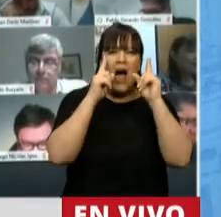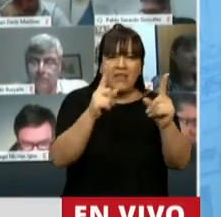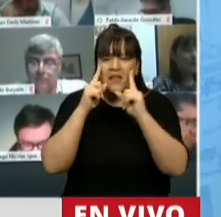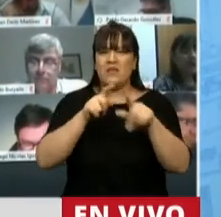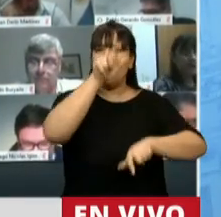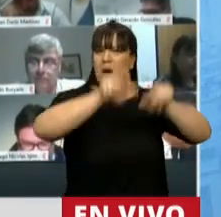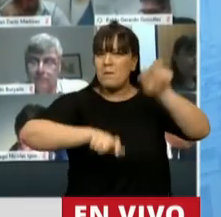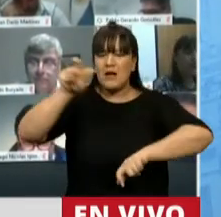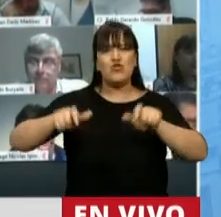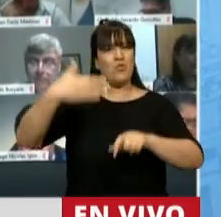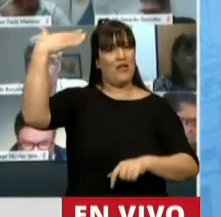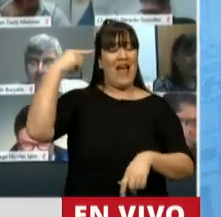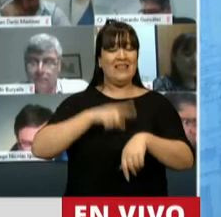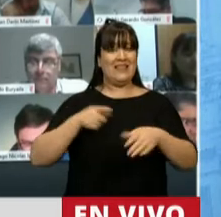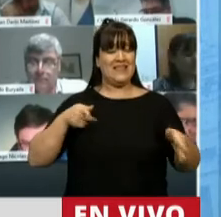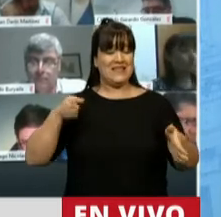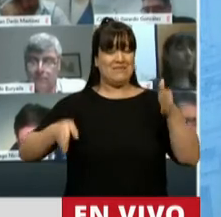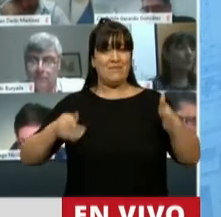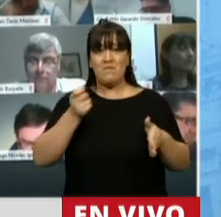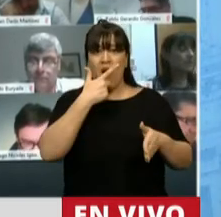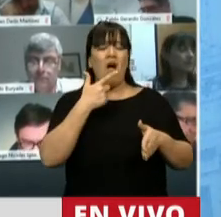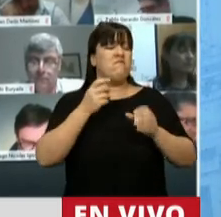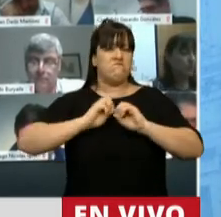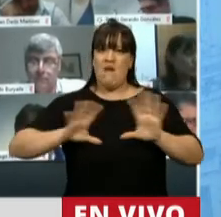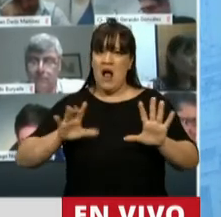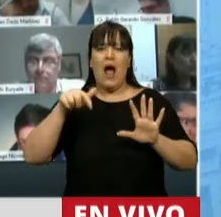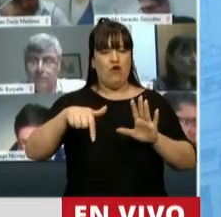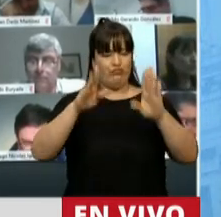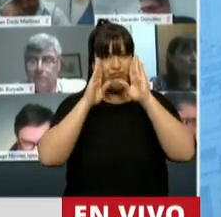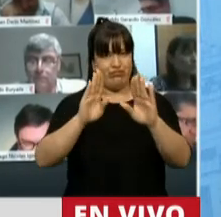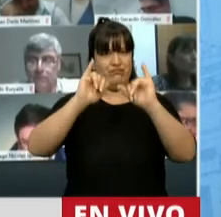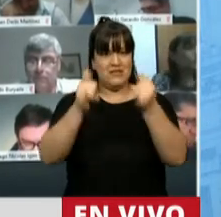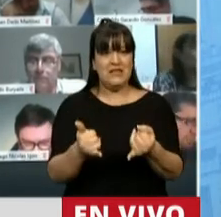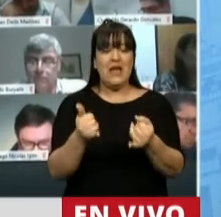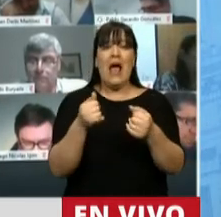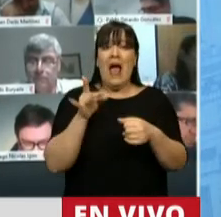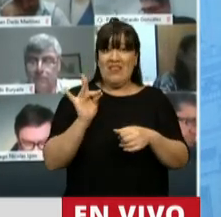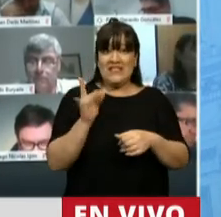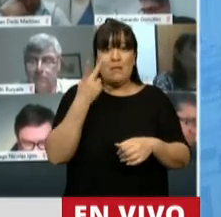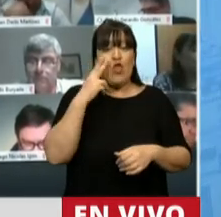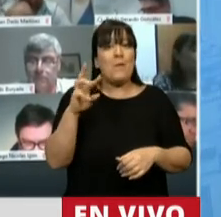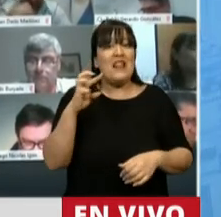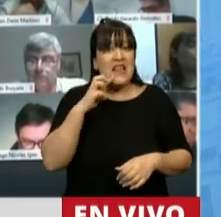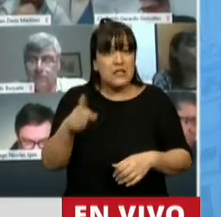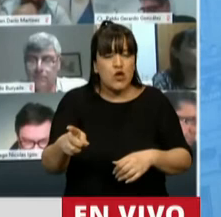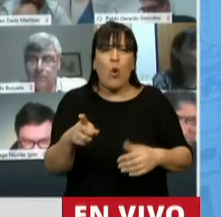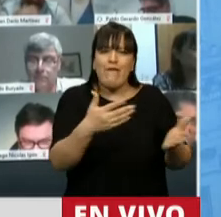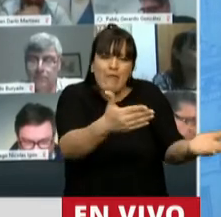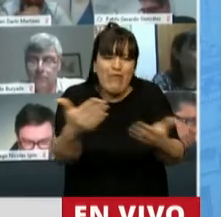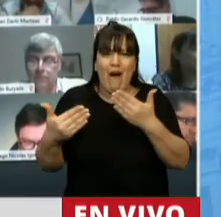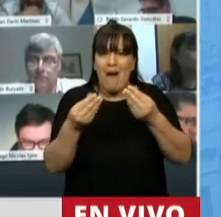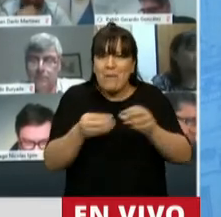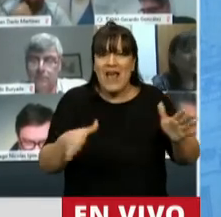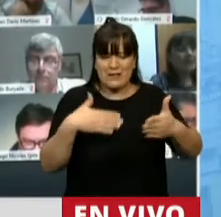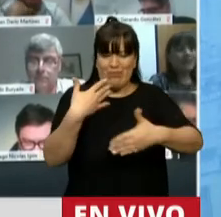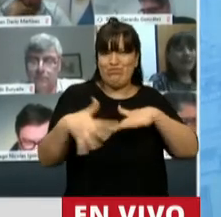vapuleadas en la gestión anterior. Ese país que empezaba a arrojar datos significativos de reactivación,